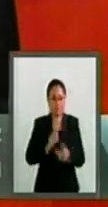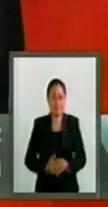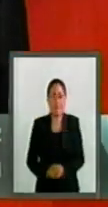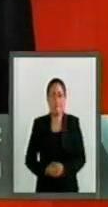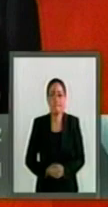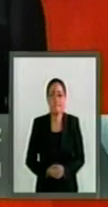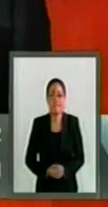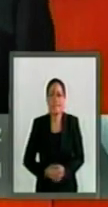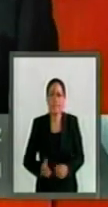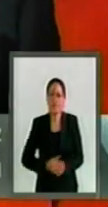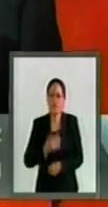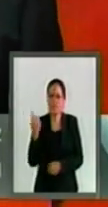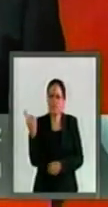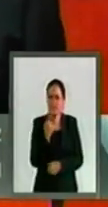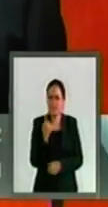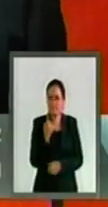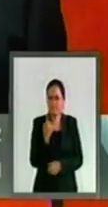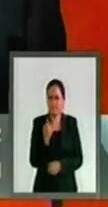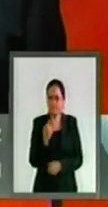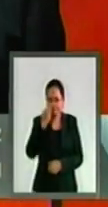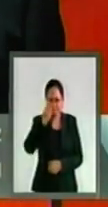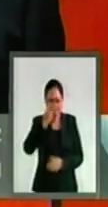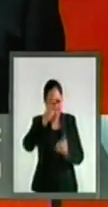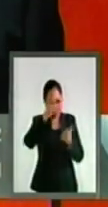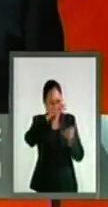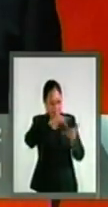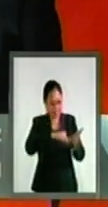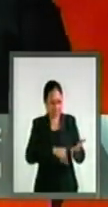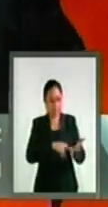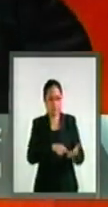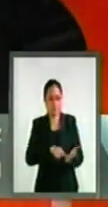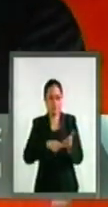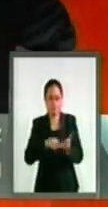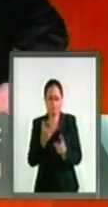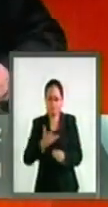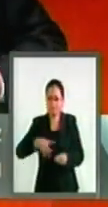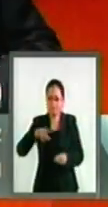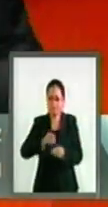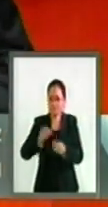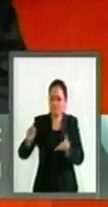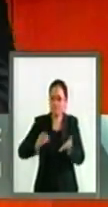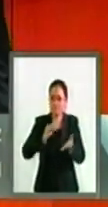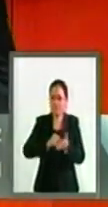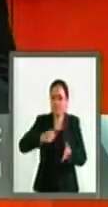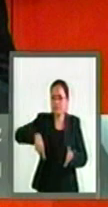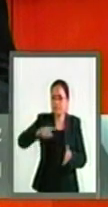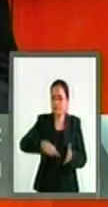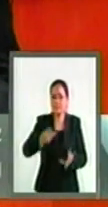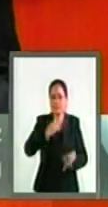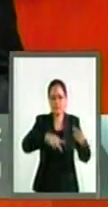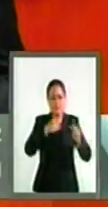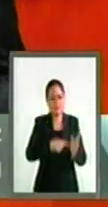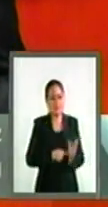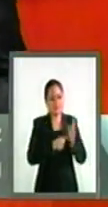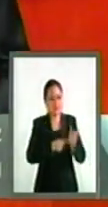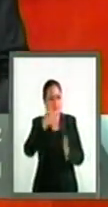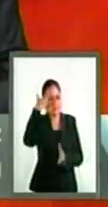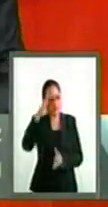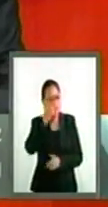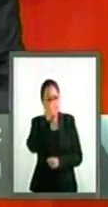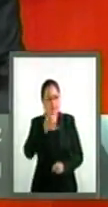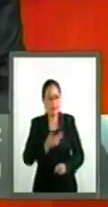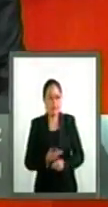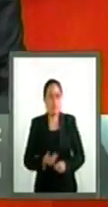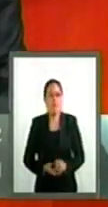Porque creo que ese texto engloba lo que aquí ha venido a presentar el señor Secretario.